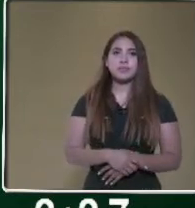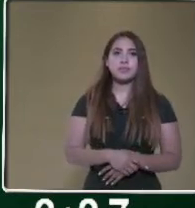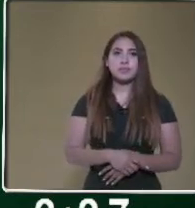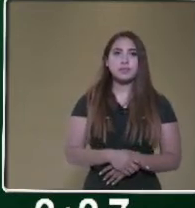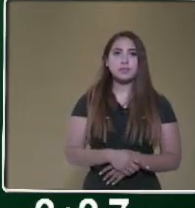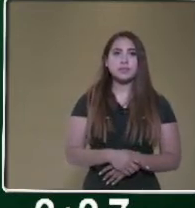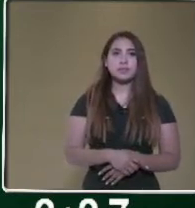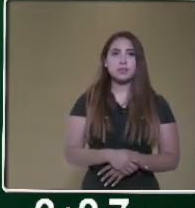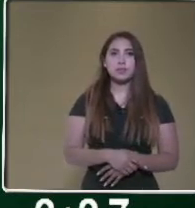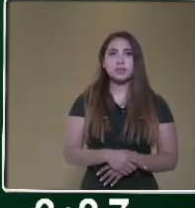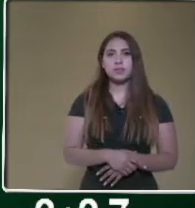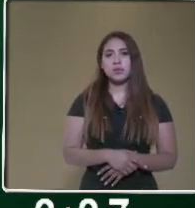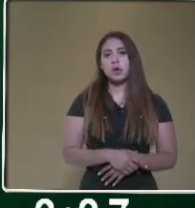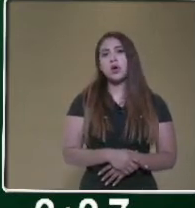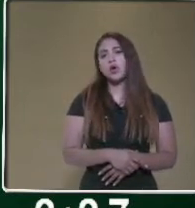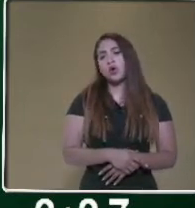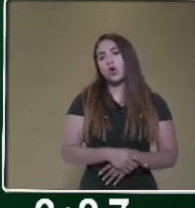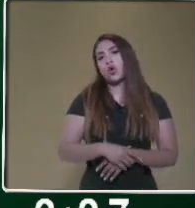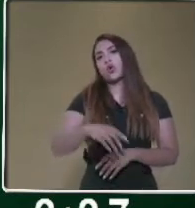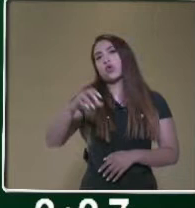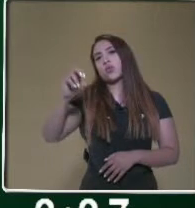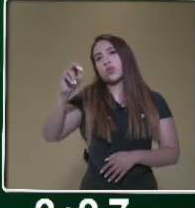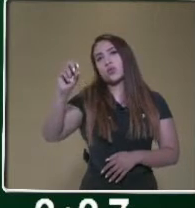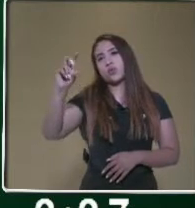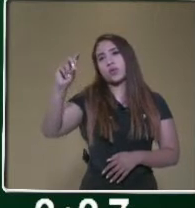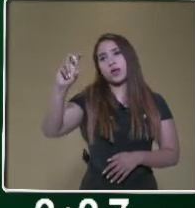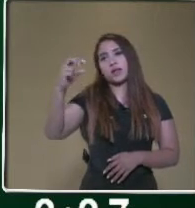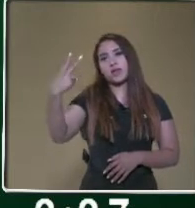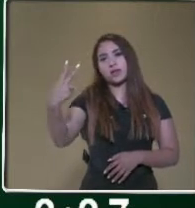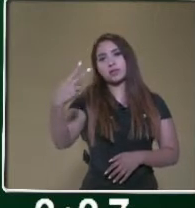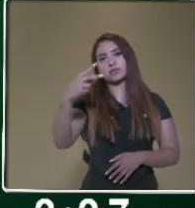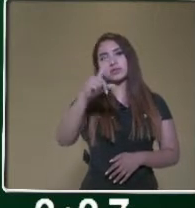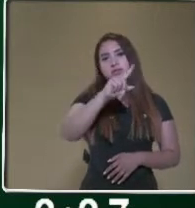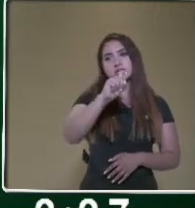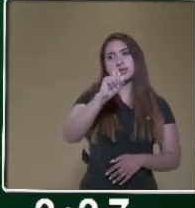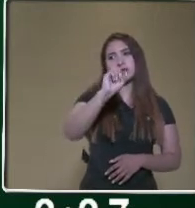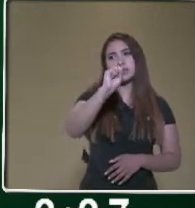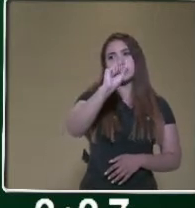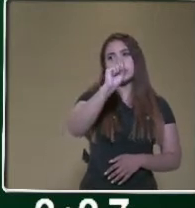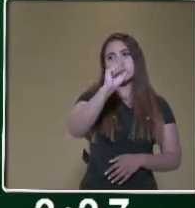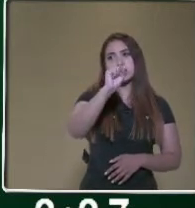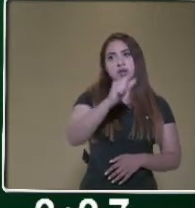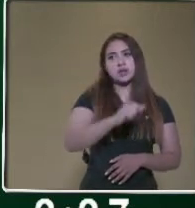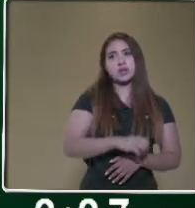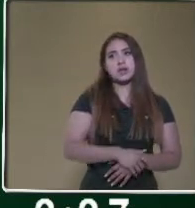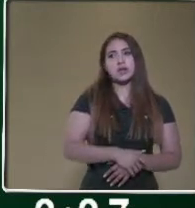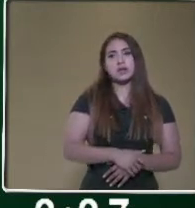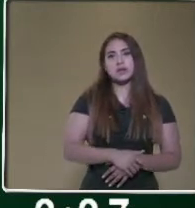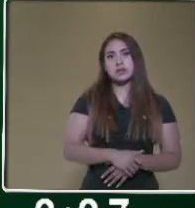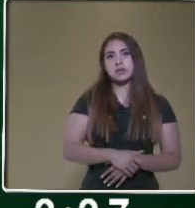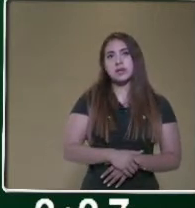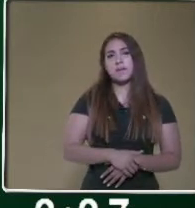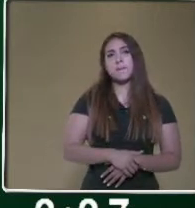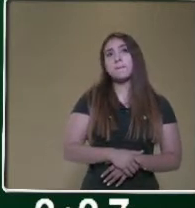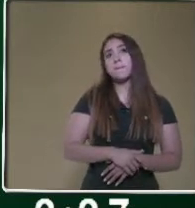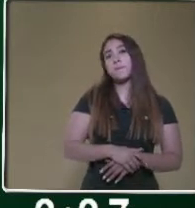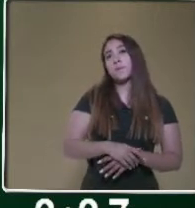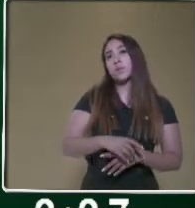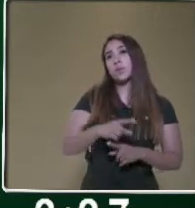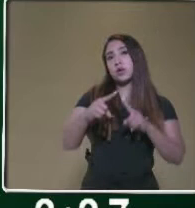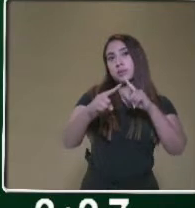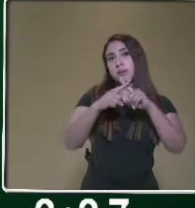32, y 8 por 20, 160. Y ahora vamos a multiplicar el 1 que corresponde a las decenas,